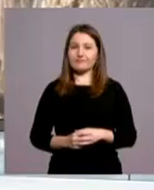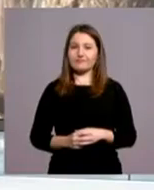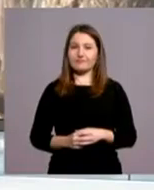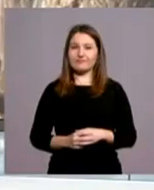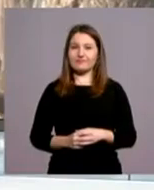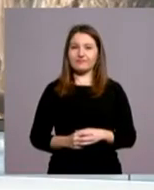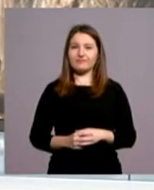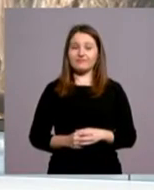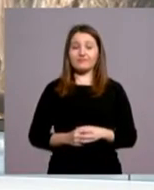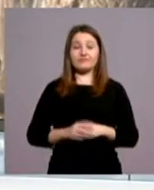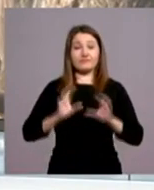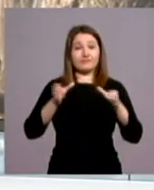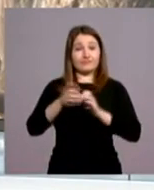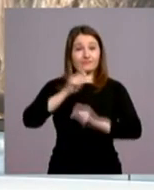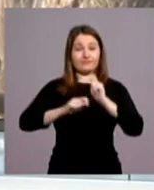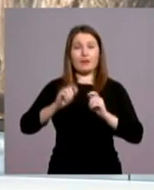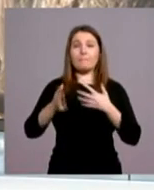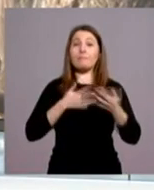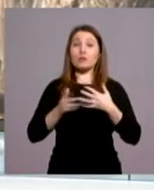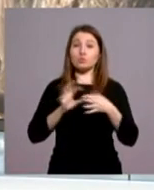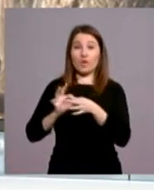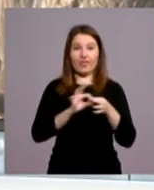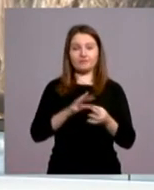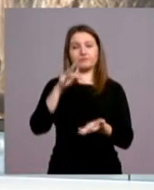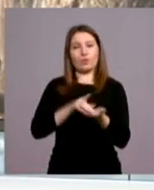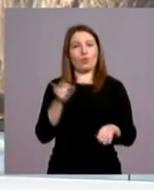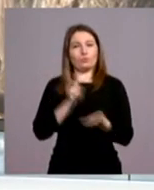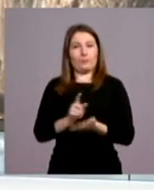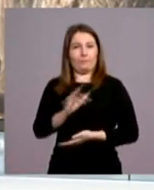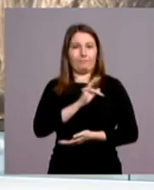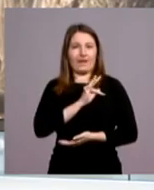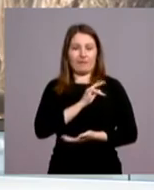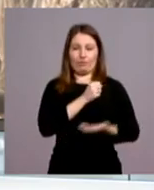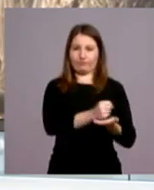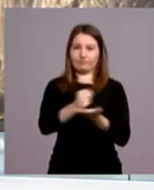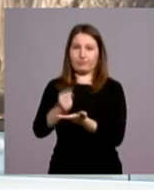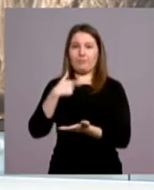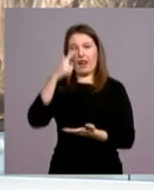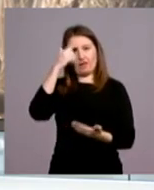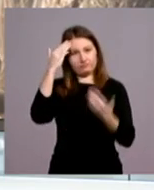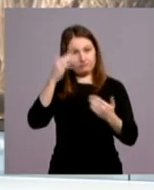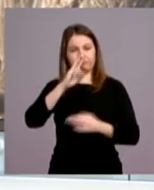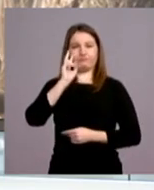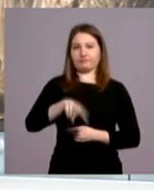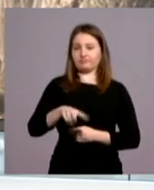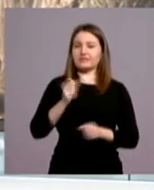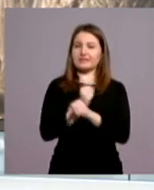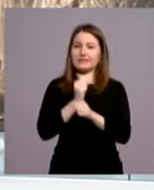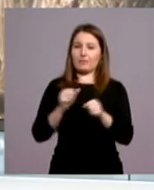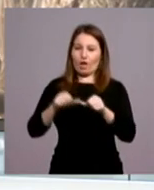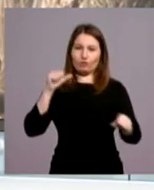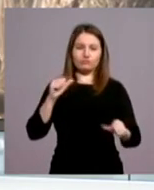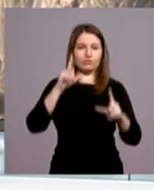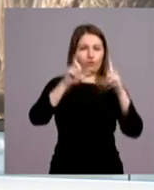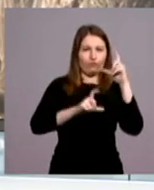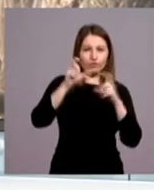Y Manos Unidas convoca una nueva edición de sus premios con el fin de reconocer los trabajos fotográficos, periodísticos, de redacción y de